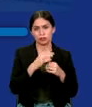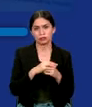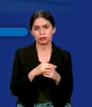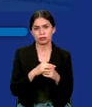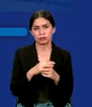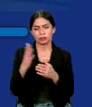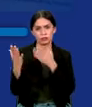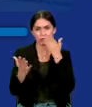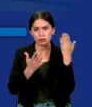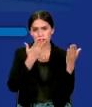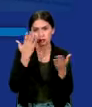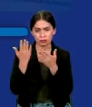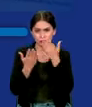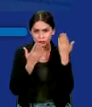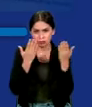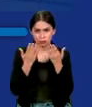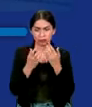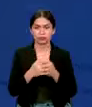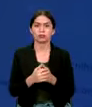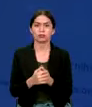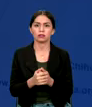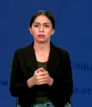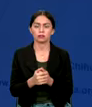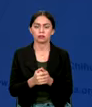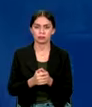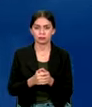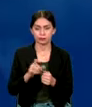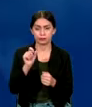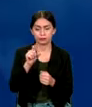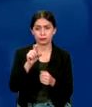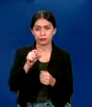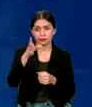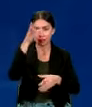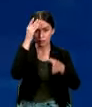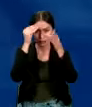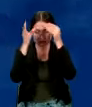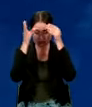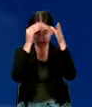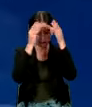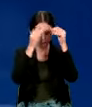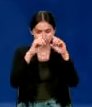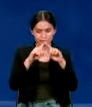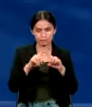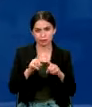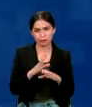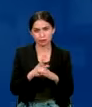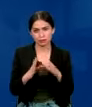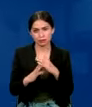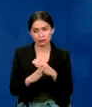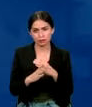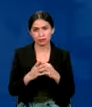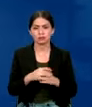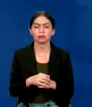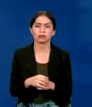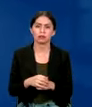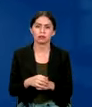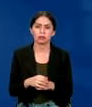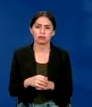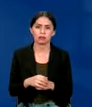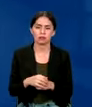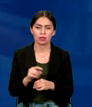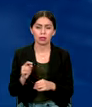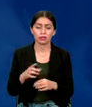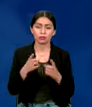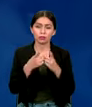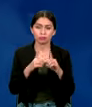formación teórica-práctica, alternando el aprendizaje en el aula y espacio de trabajo. Derivado de este modelo, hemos desarrollado un